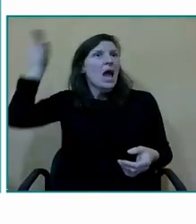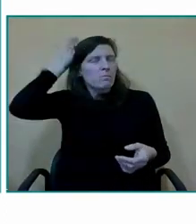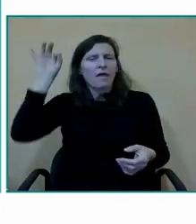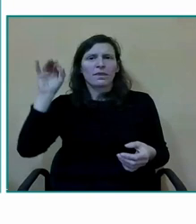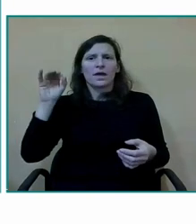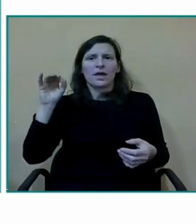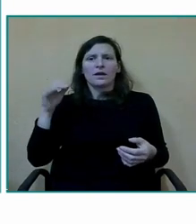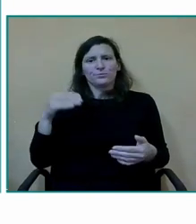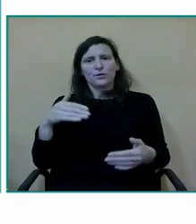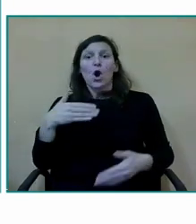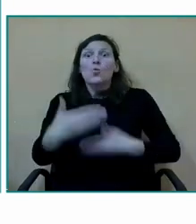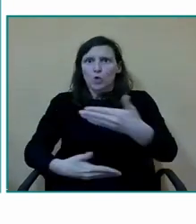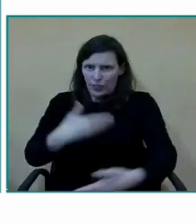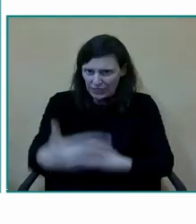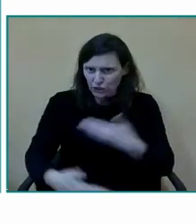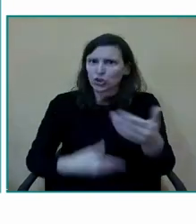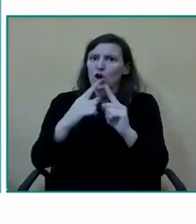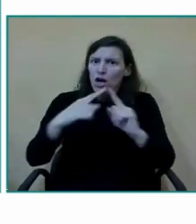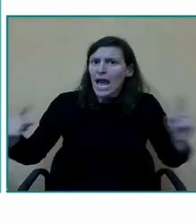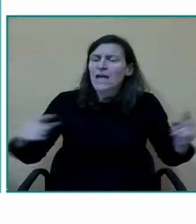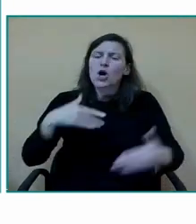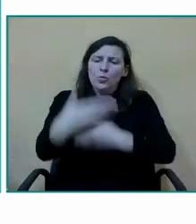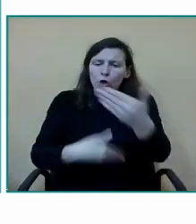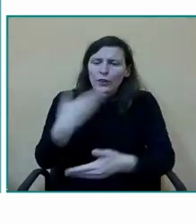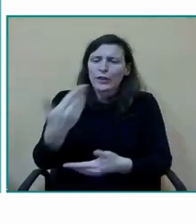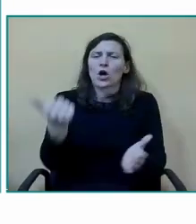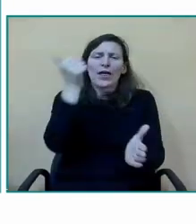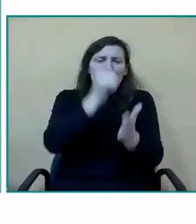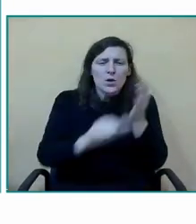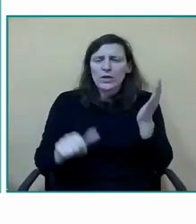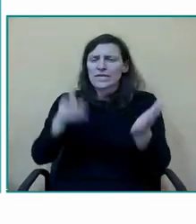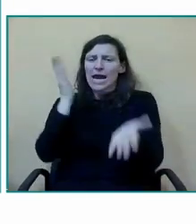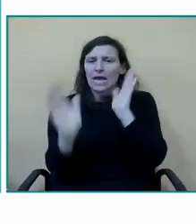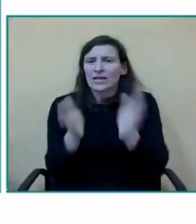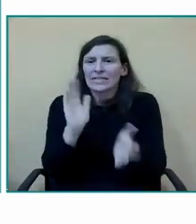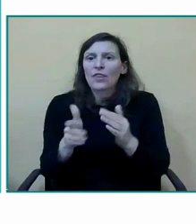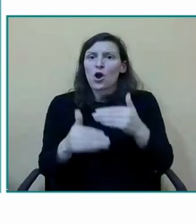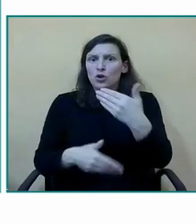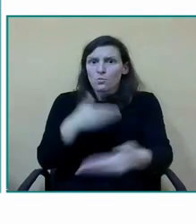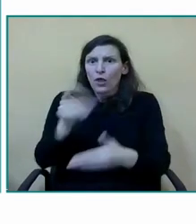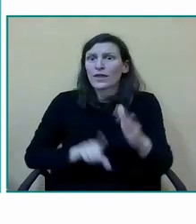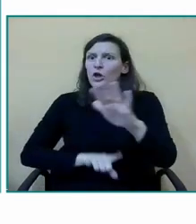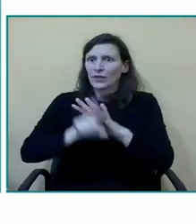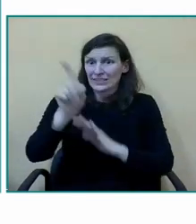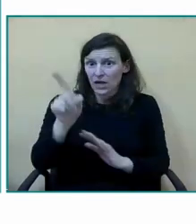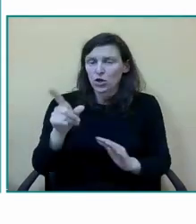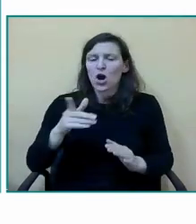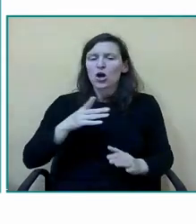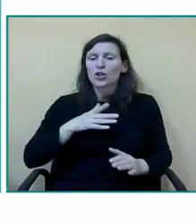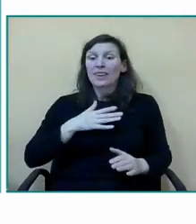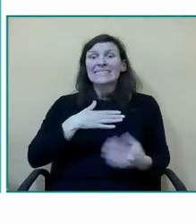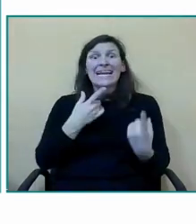en toda la rehabilitación de la comunicación sin olvidar que el colegio siempre va a estar ahí para